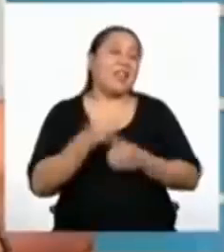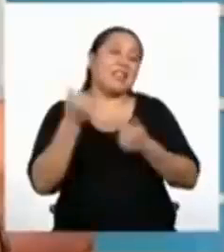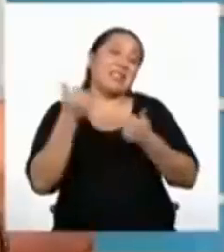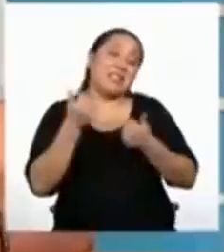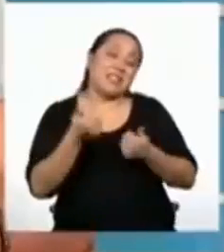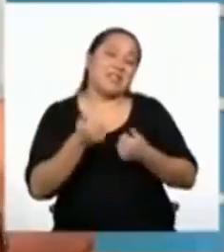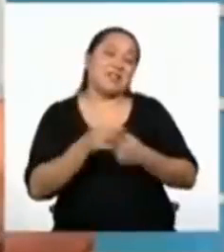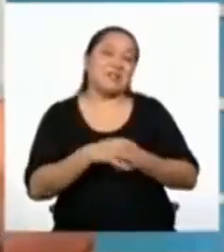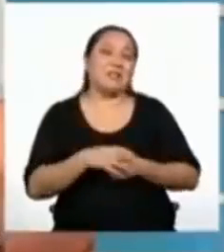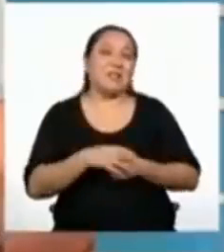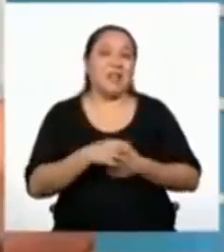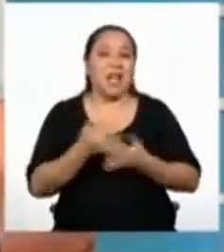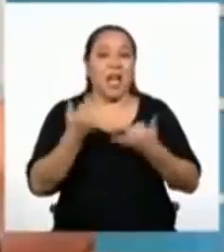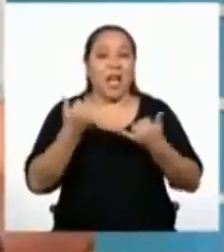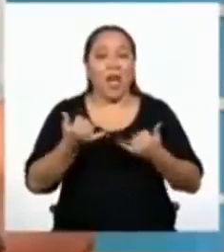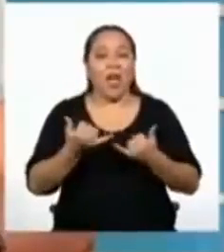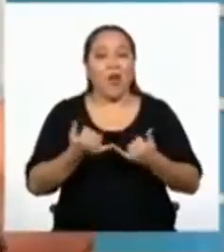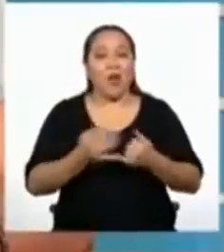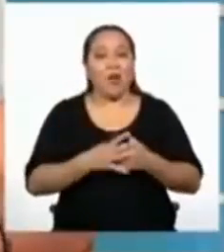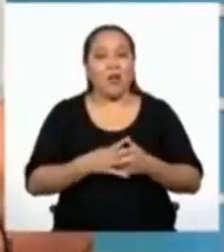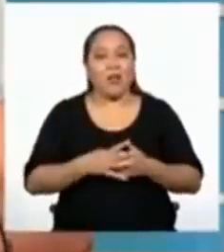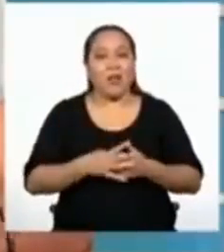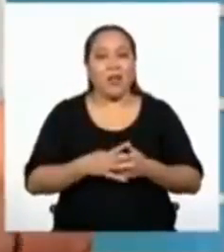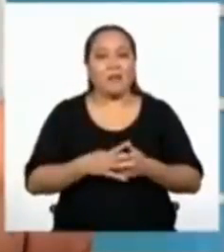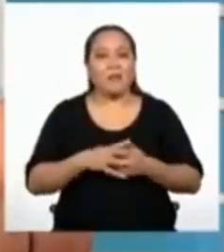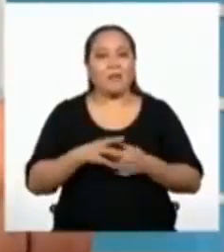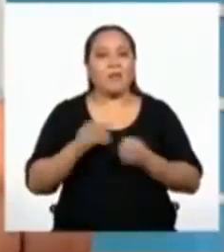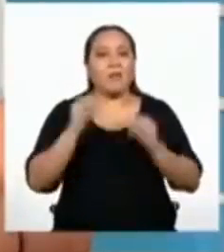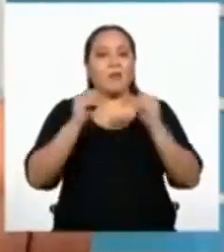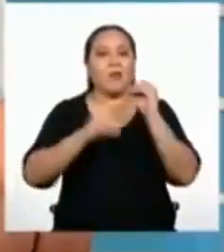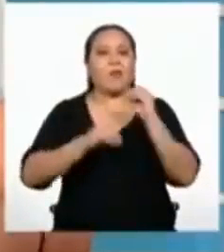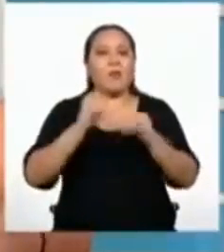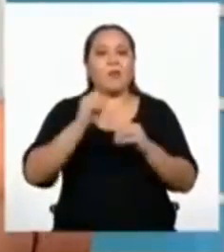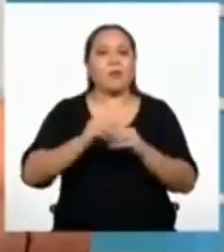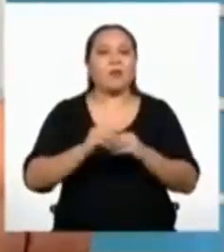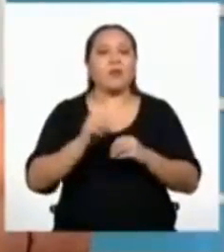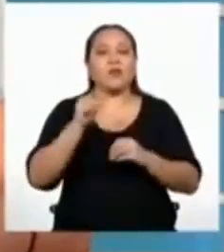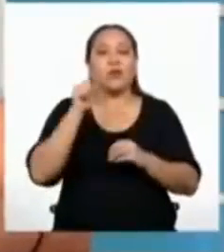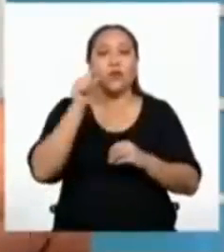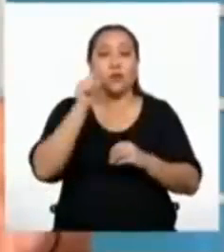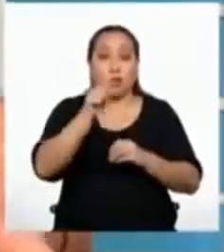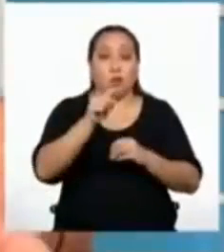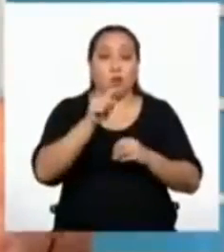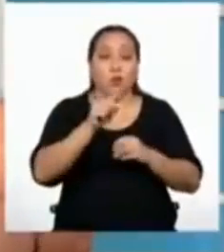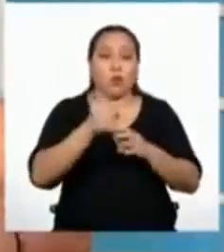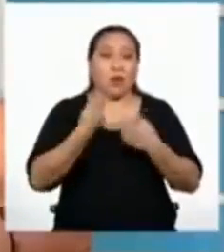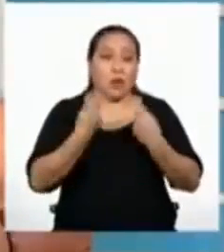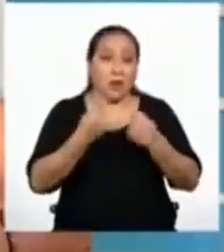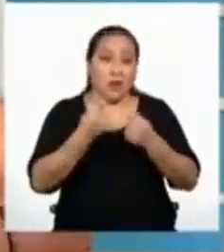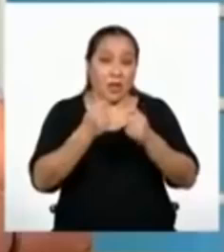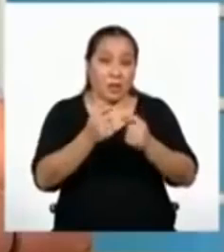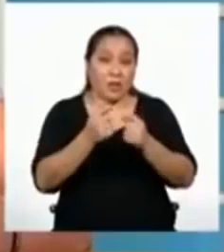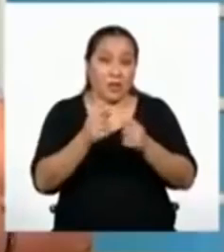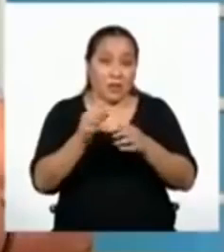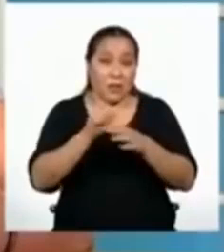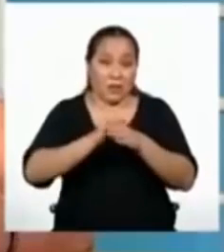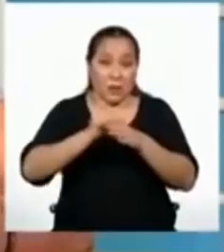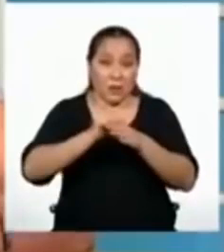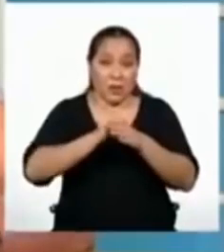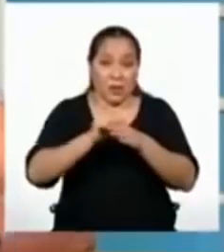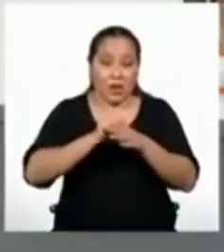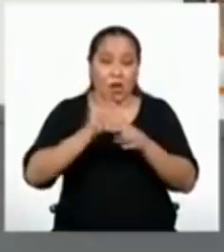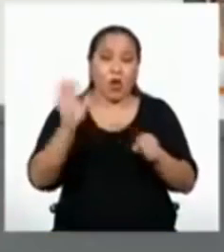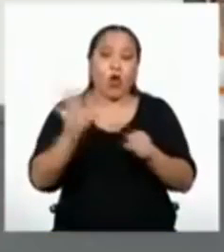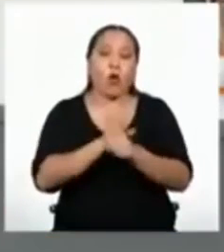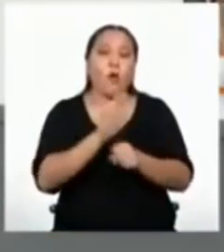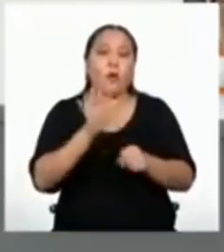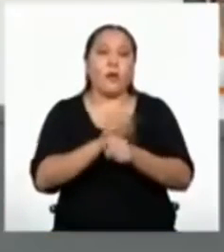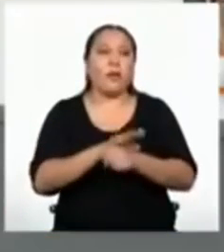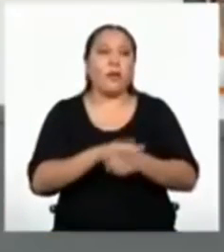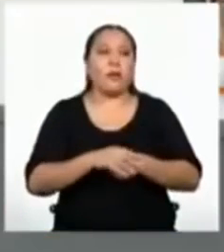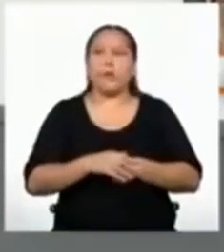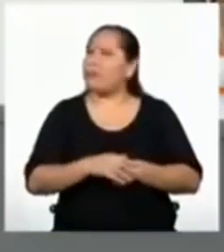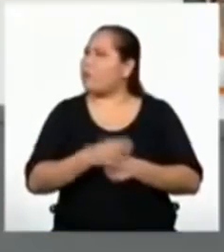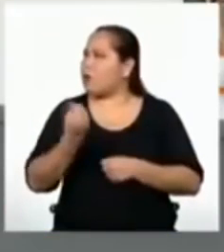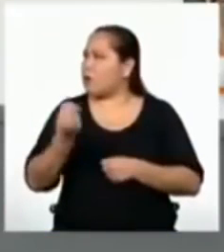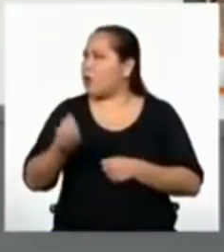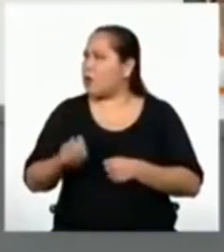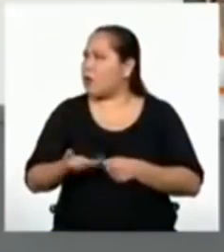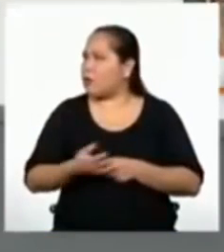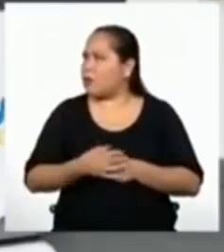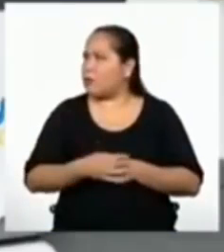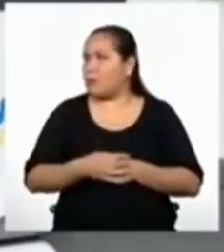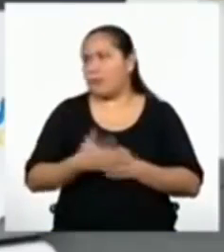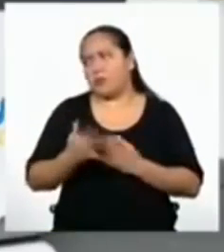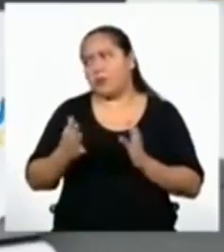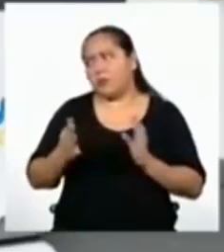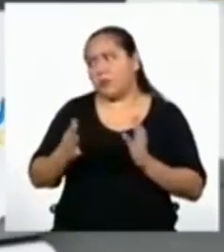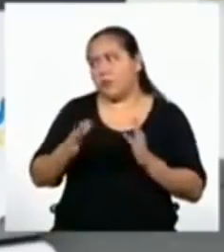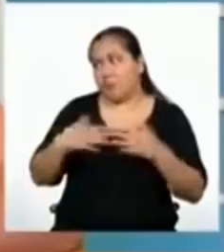ahora quiero proponerte que revisemos los intentos que hiciste para sumar sesenta y completar el tablero. ¿Y por qué, profesor?